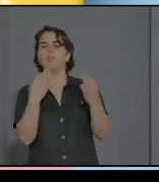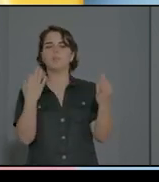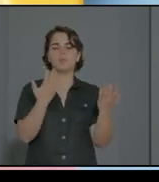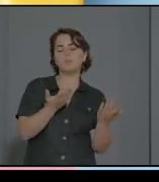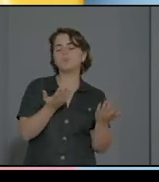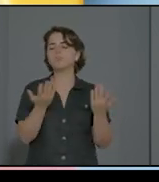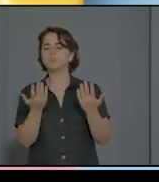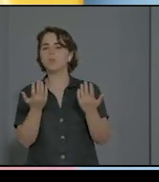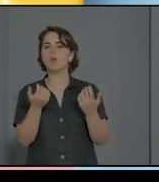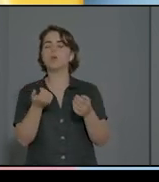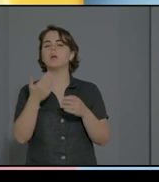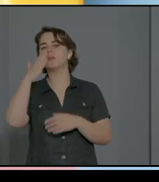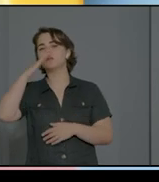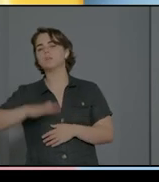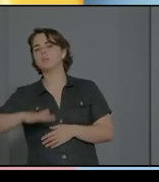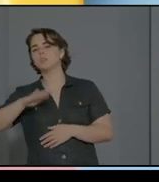con un muñeco.